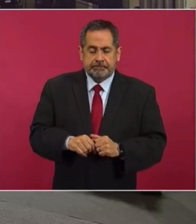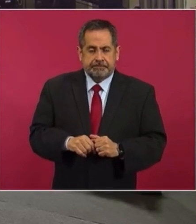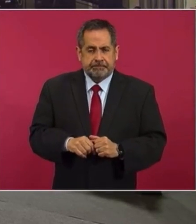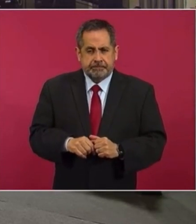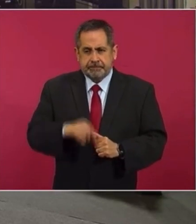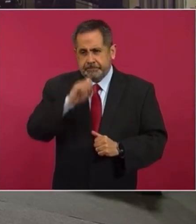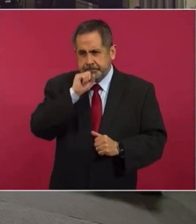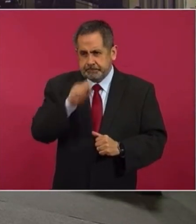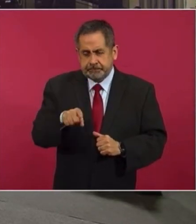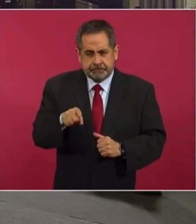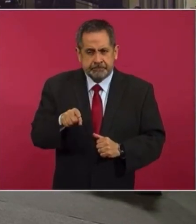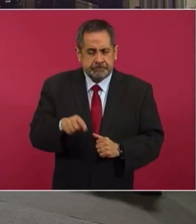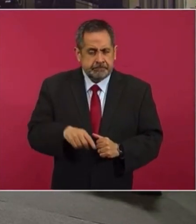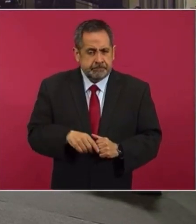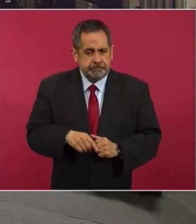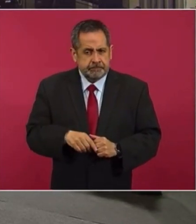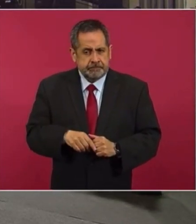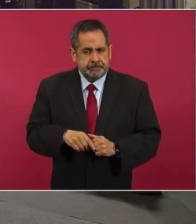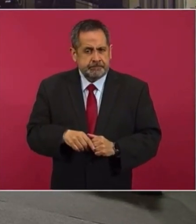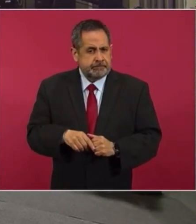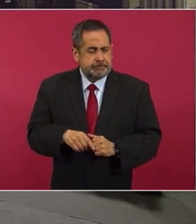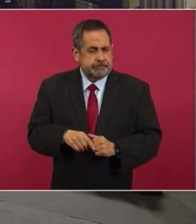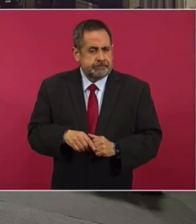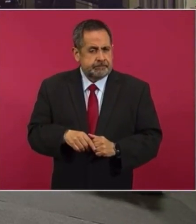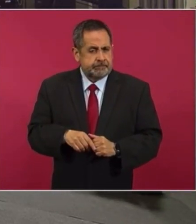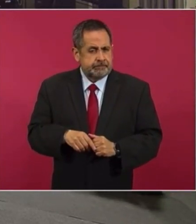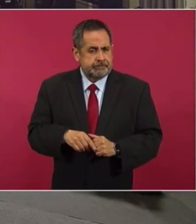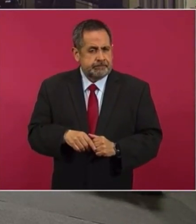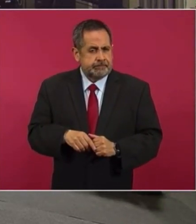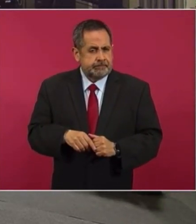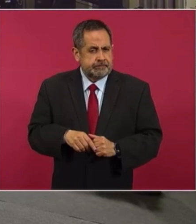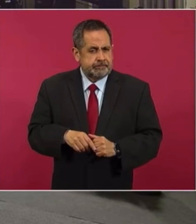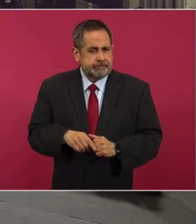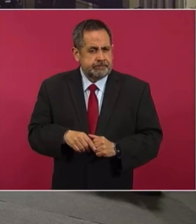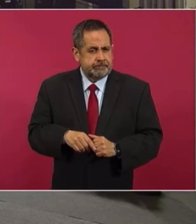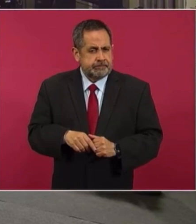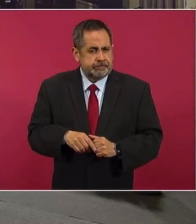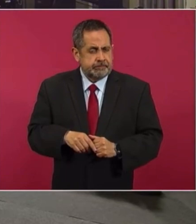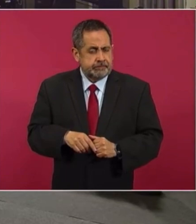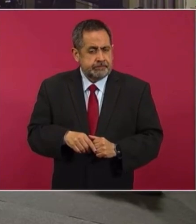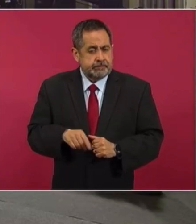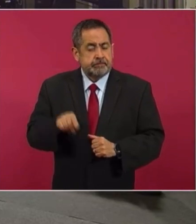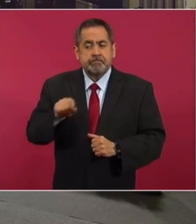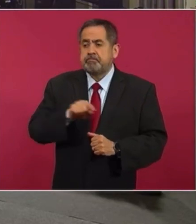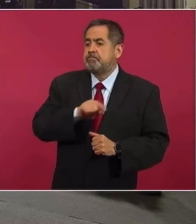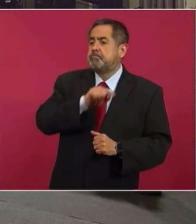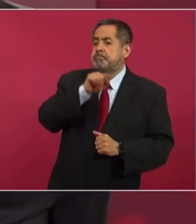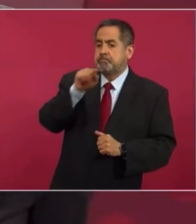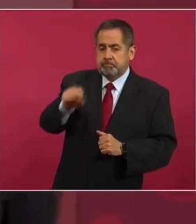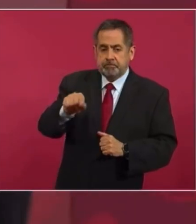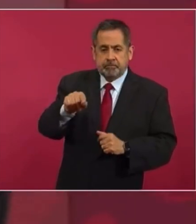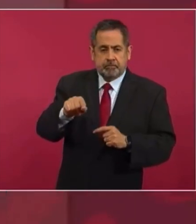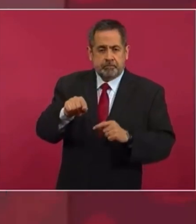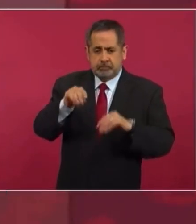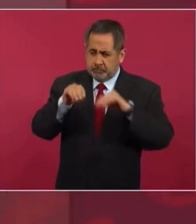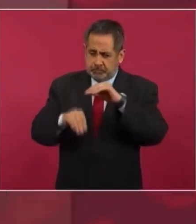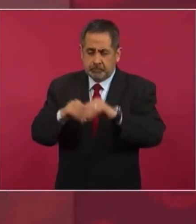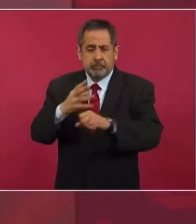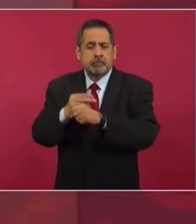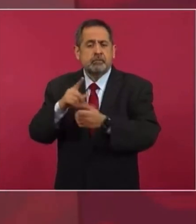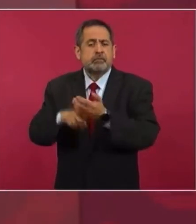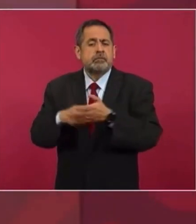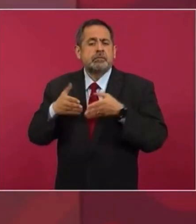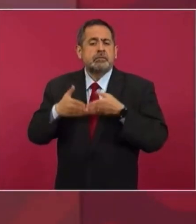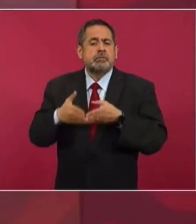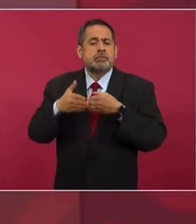Se va a modernizar el puerto de Guaymas,